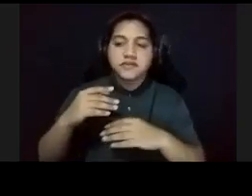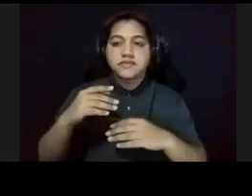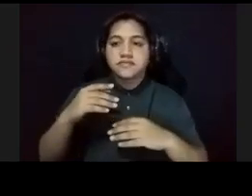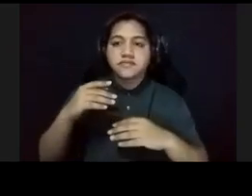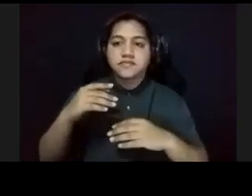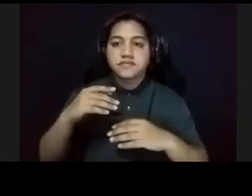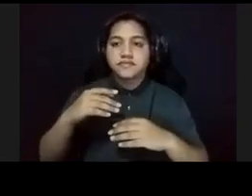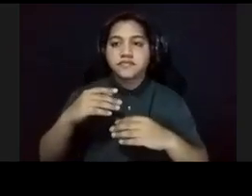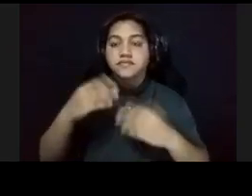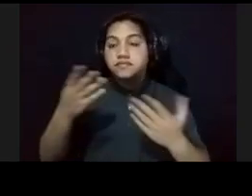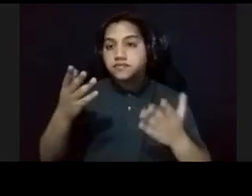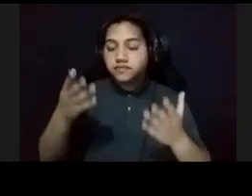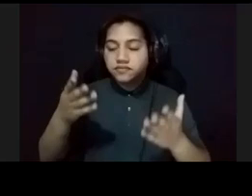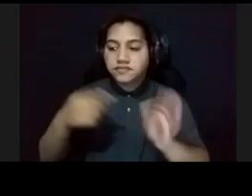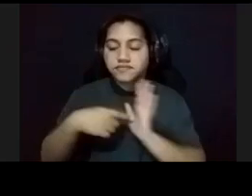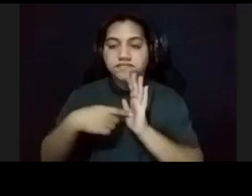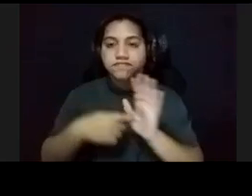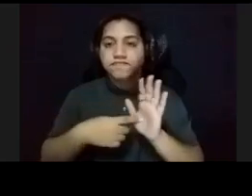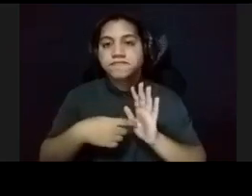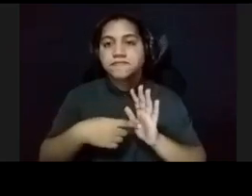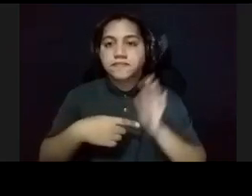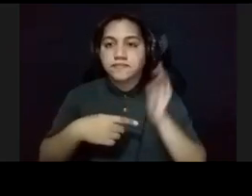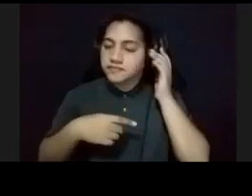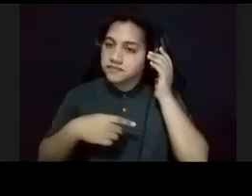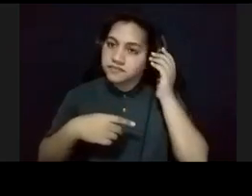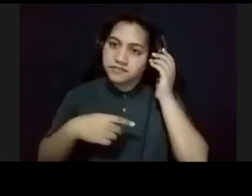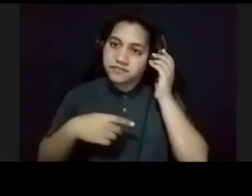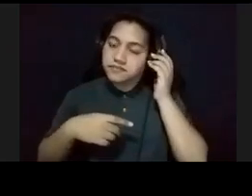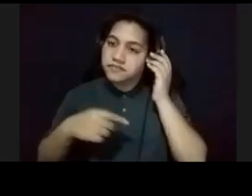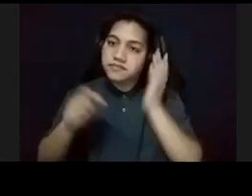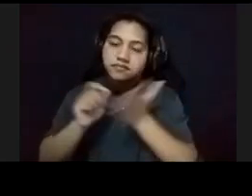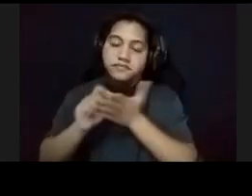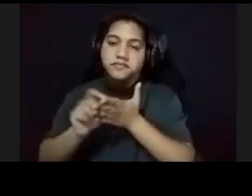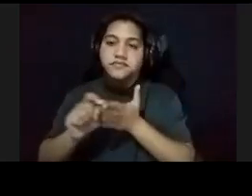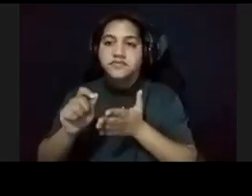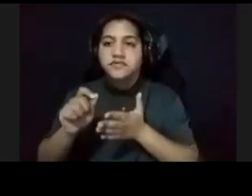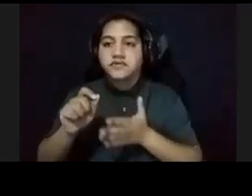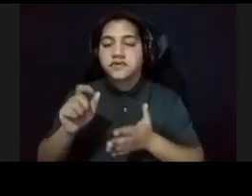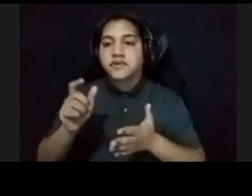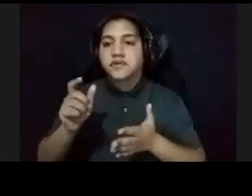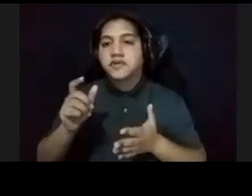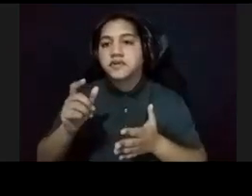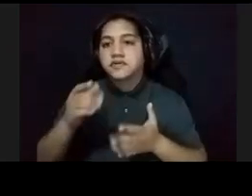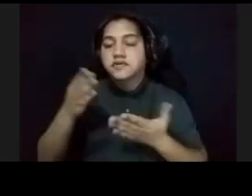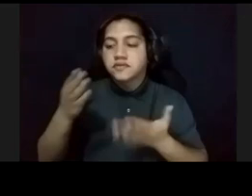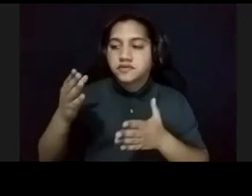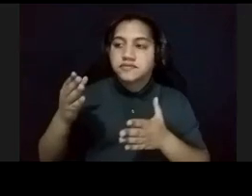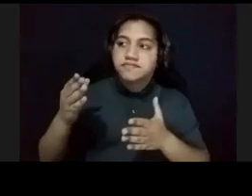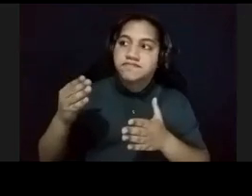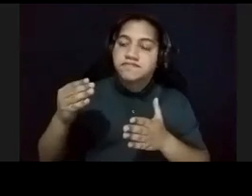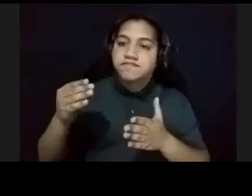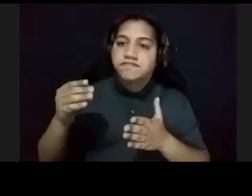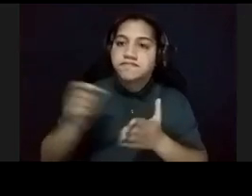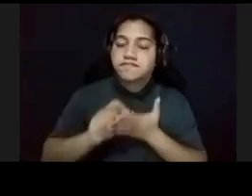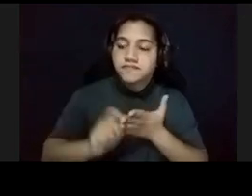hecho, datos, de los que presenté, en el escrito, biográfico, son de la, biografía oficial, que también,